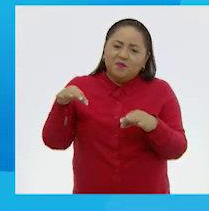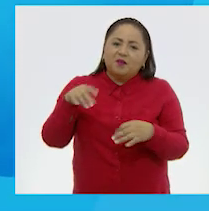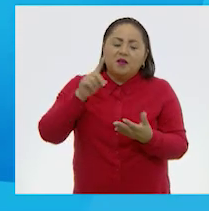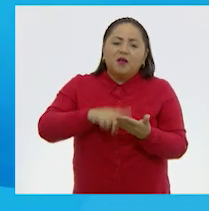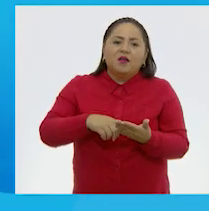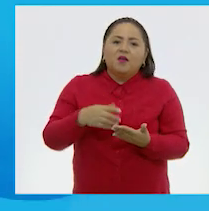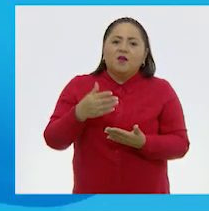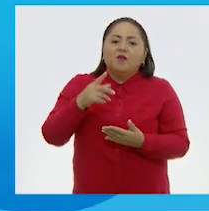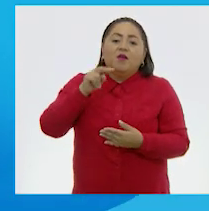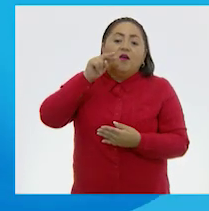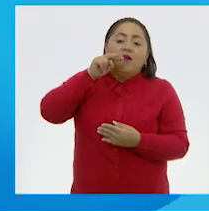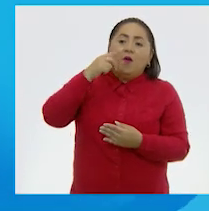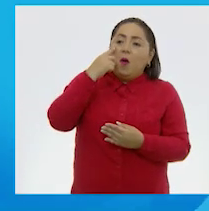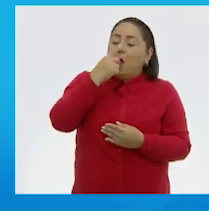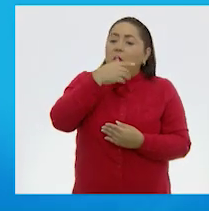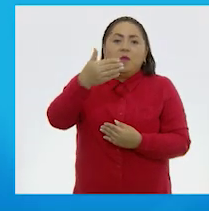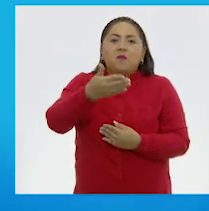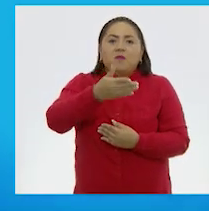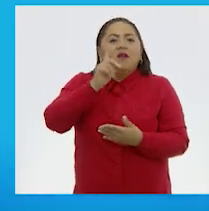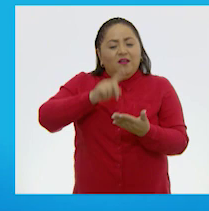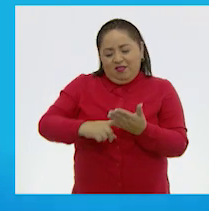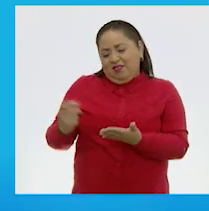no tenía delante de los ojos.